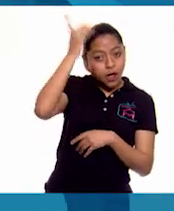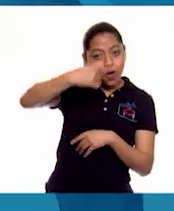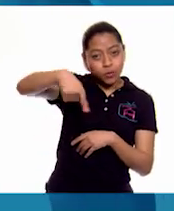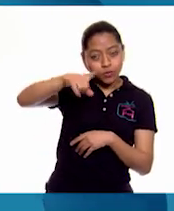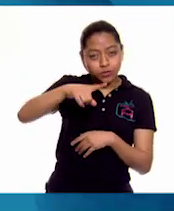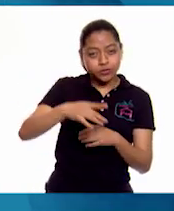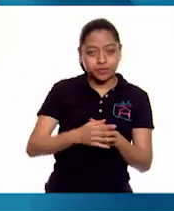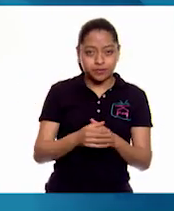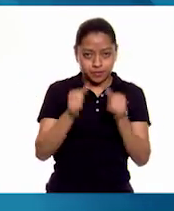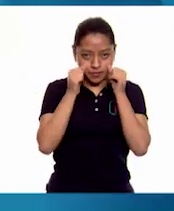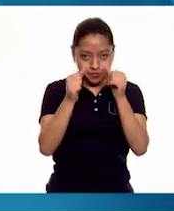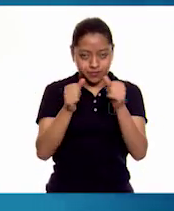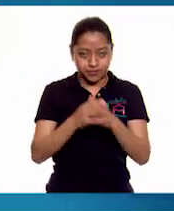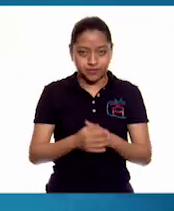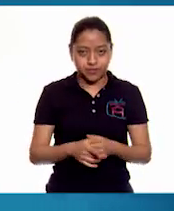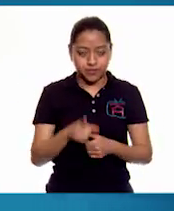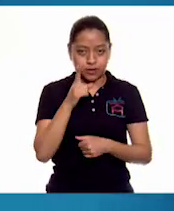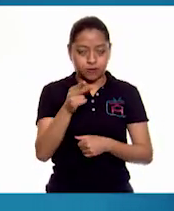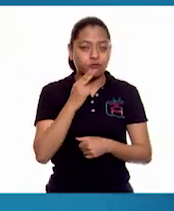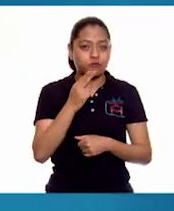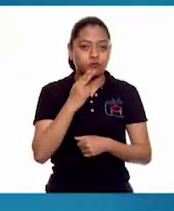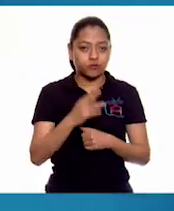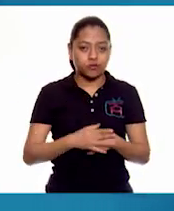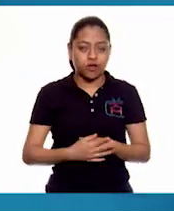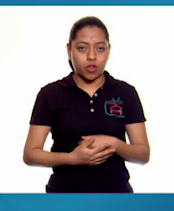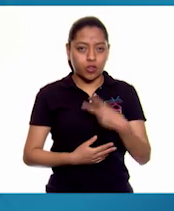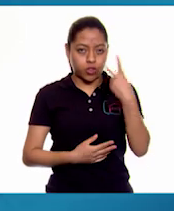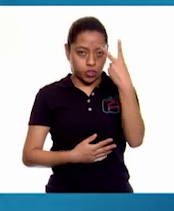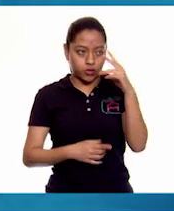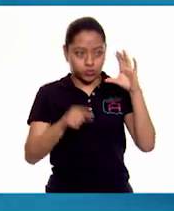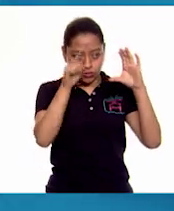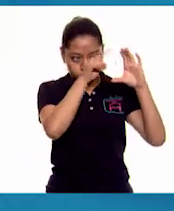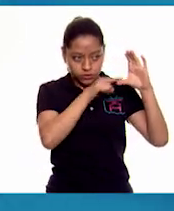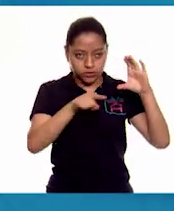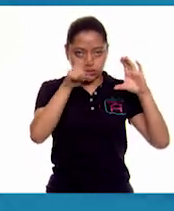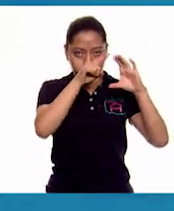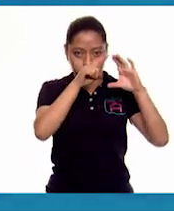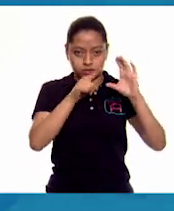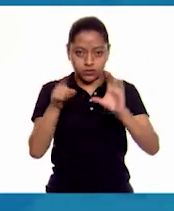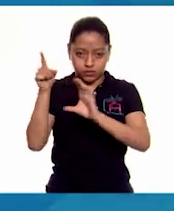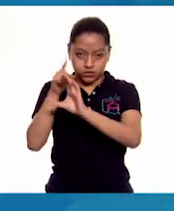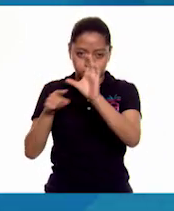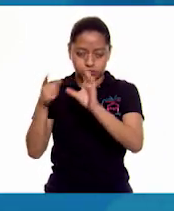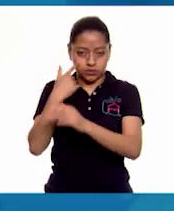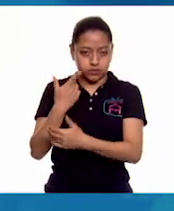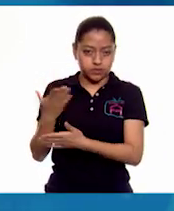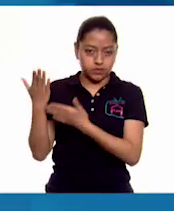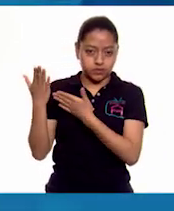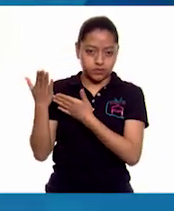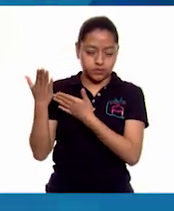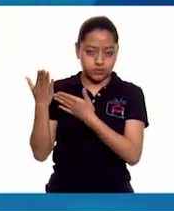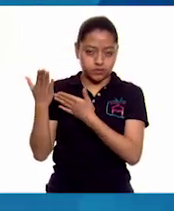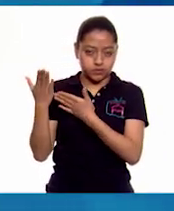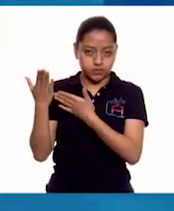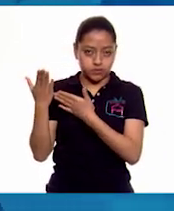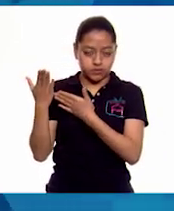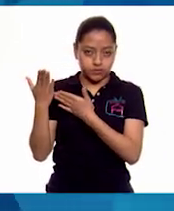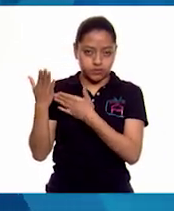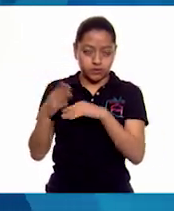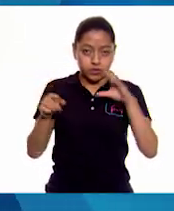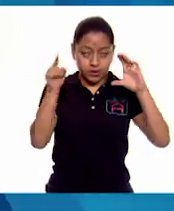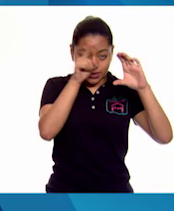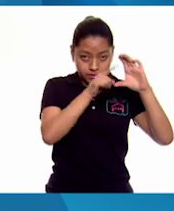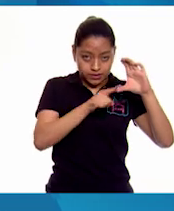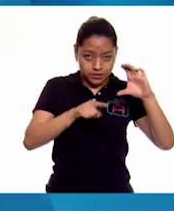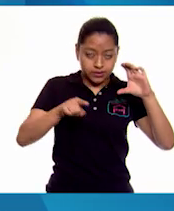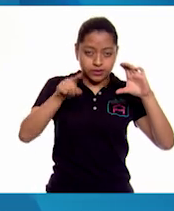pongan atención en casa, se ocupan dos círculos. Un círculo que vamos a ponerlo, lo puse aquí, perdón, y es un